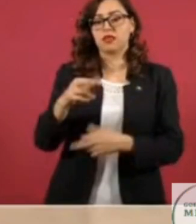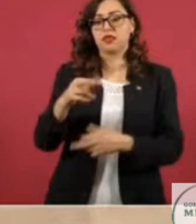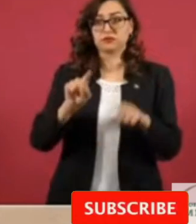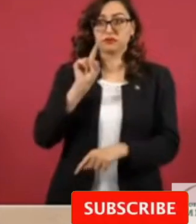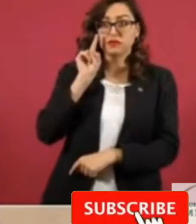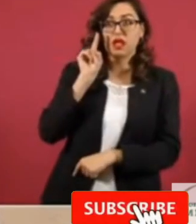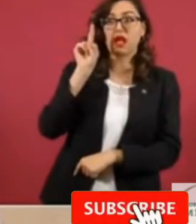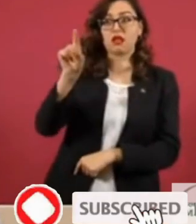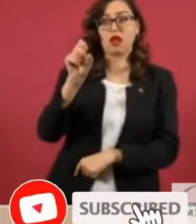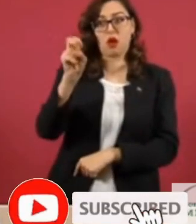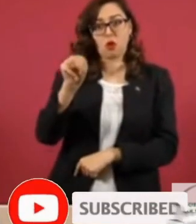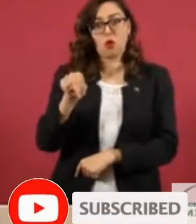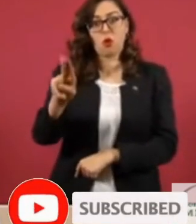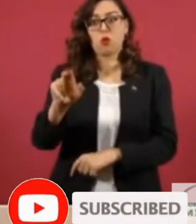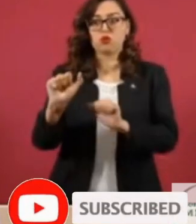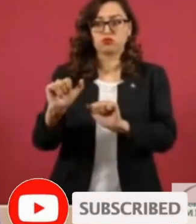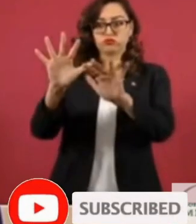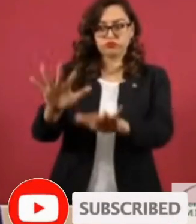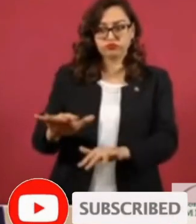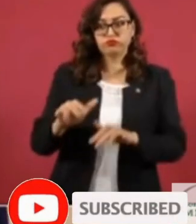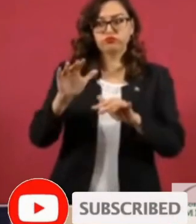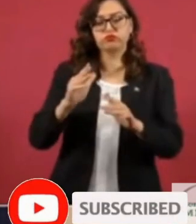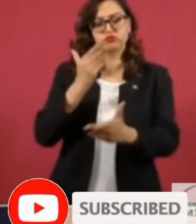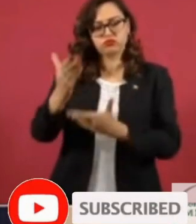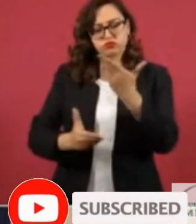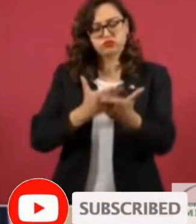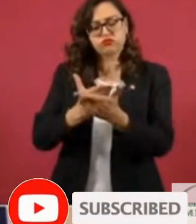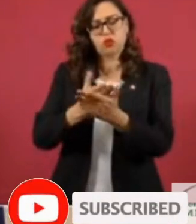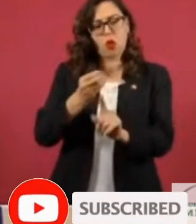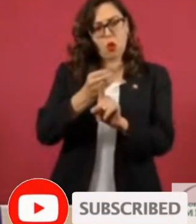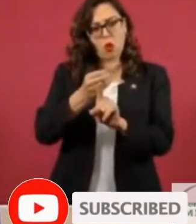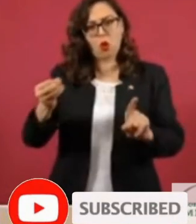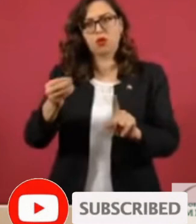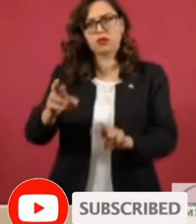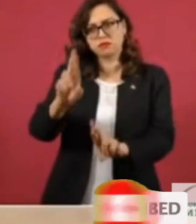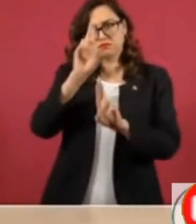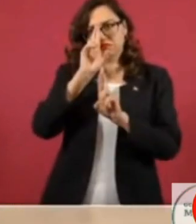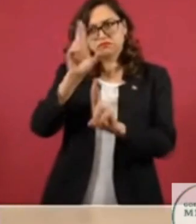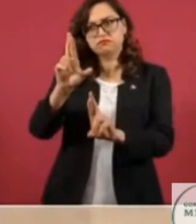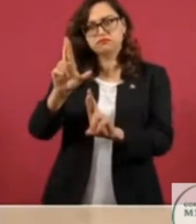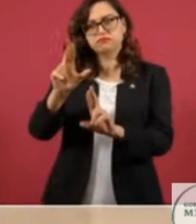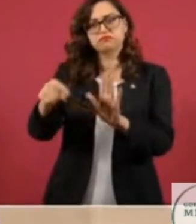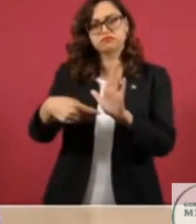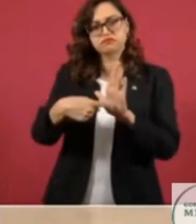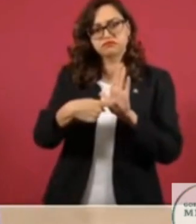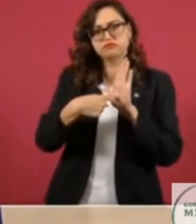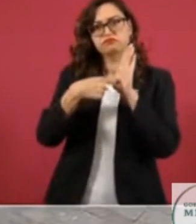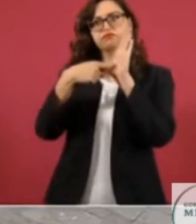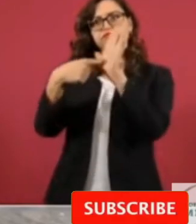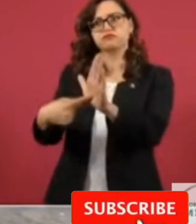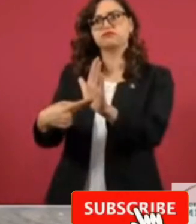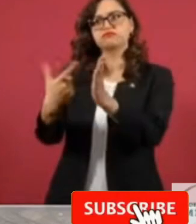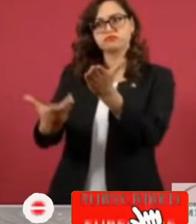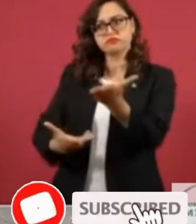protocolo indispensable en la Asamblea